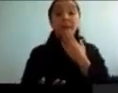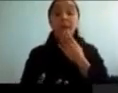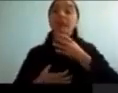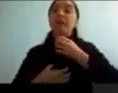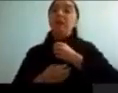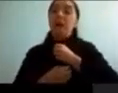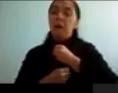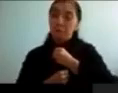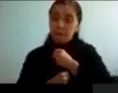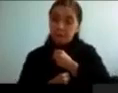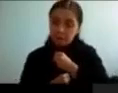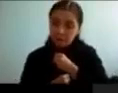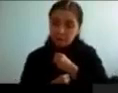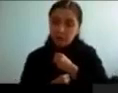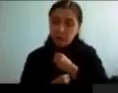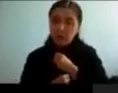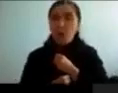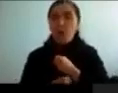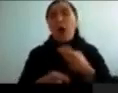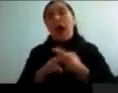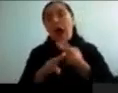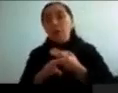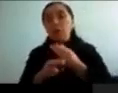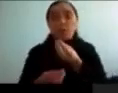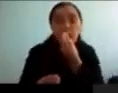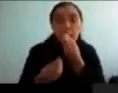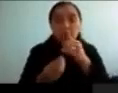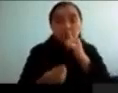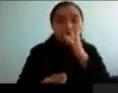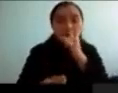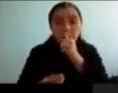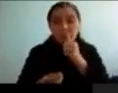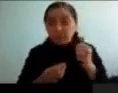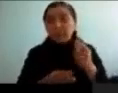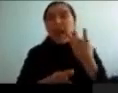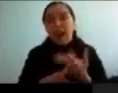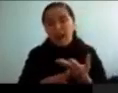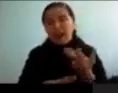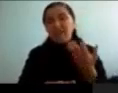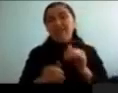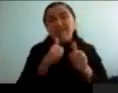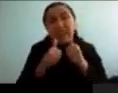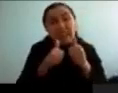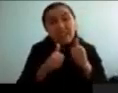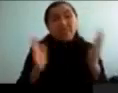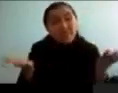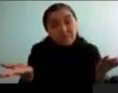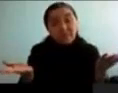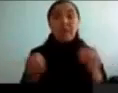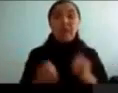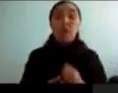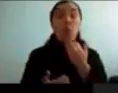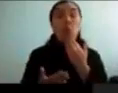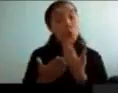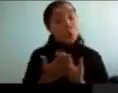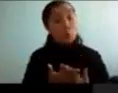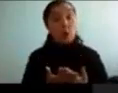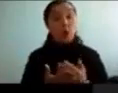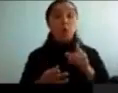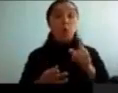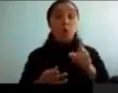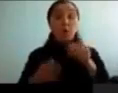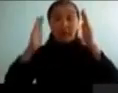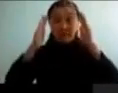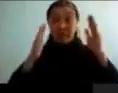una consecuencia indirecta de la atención. Y otra cosa que, por lo menos en mi caso, tiene harto sentido es que en general cuando uno trata el déficit tensional, por lo menos a nivel